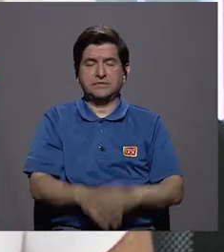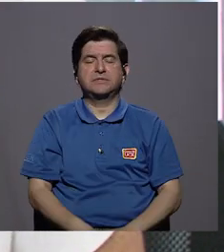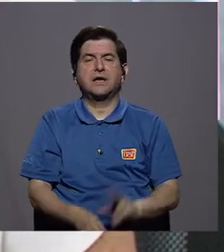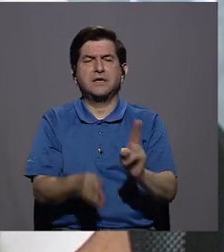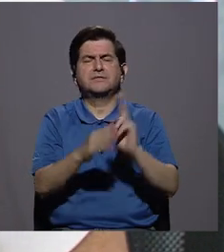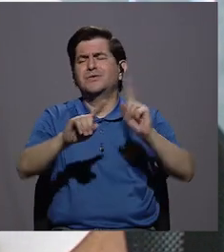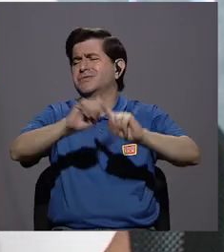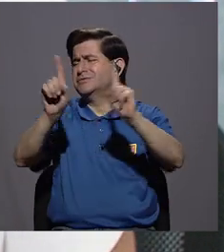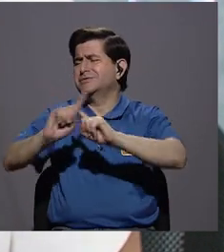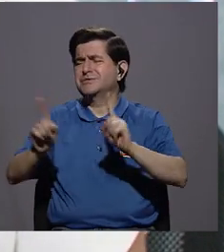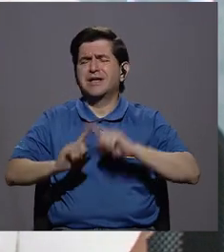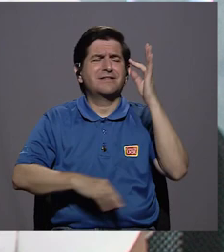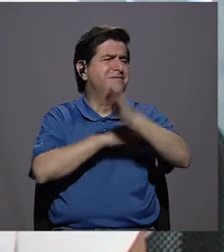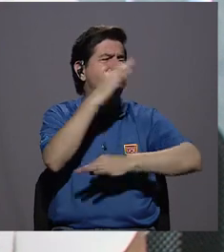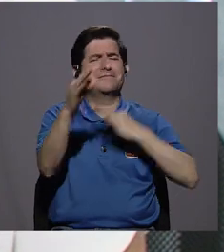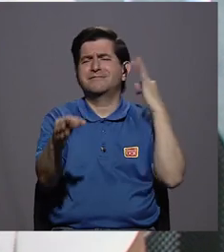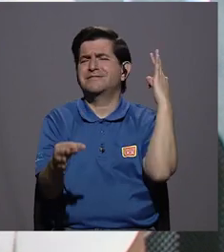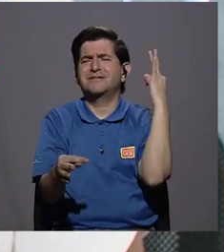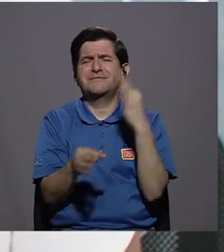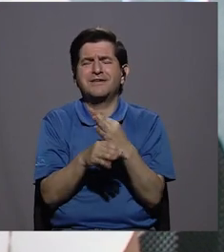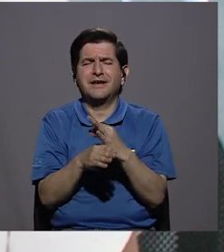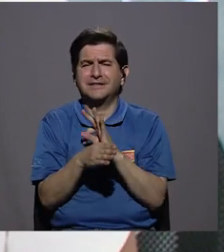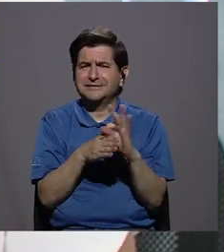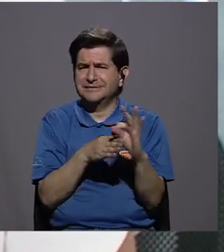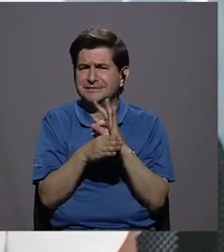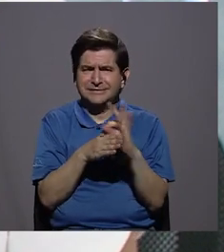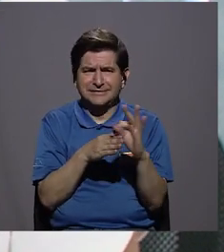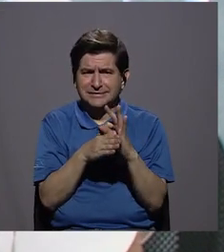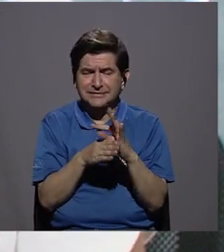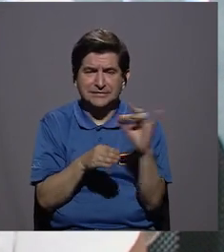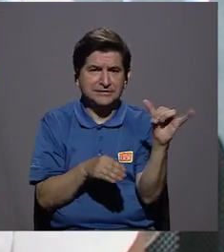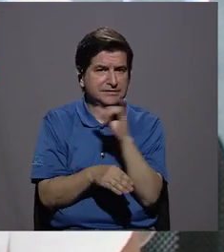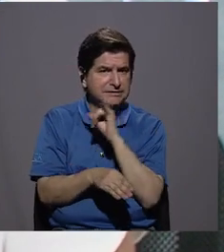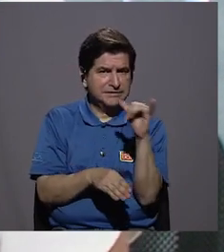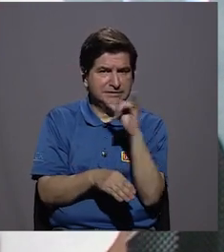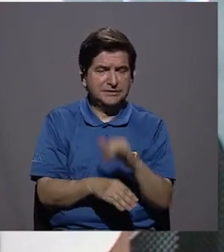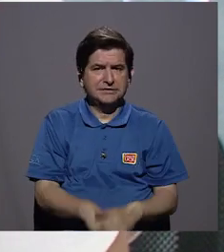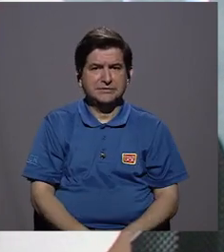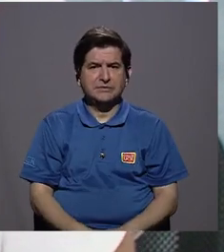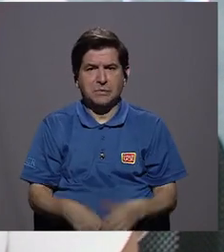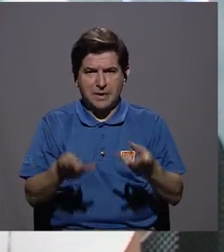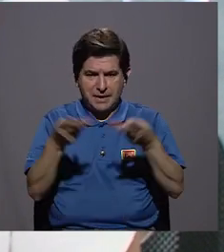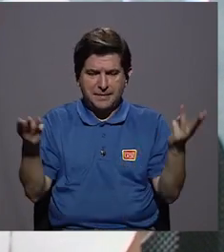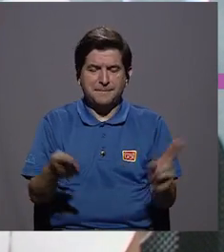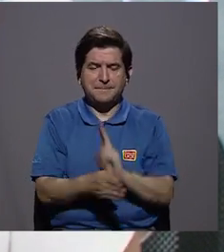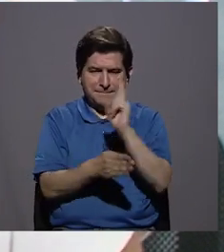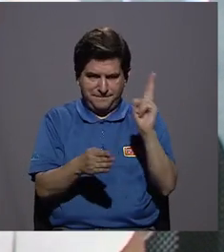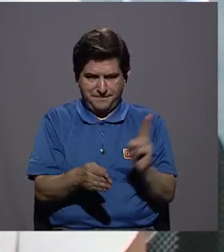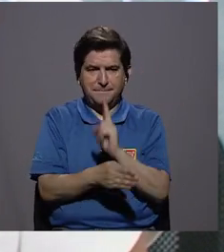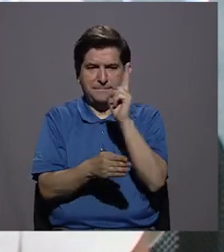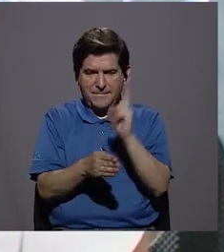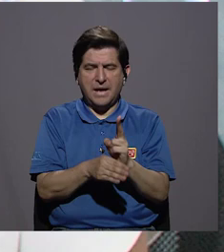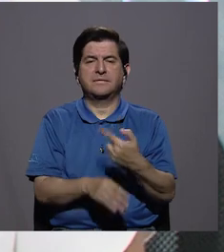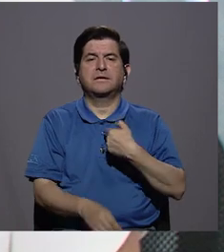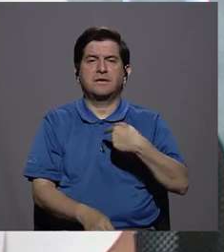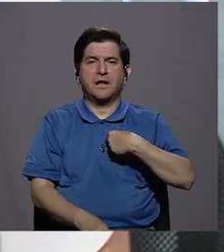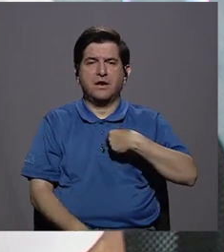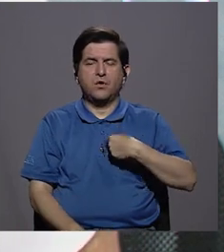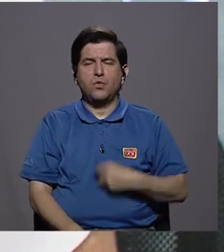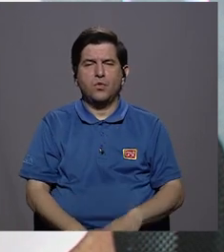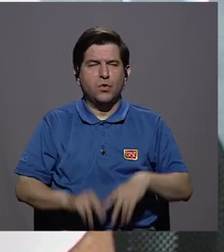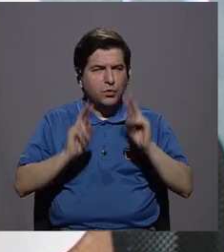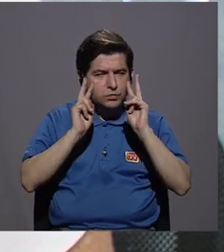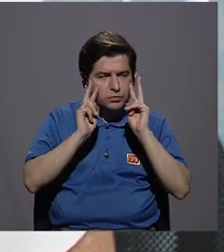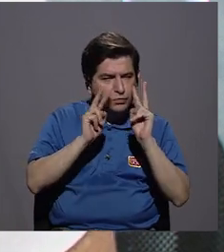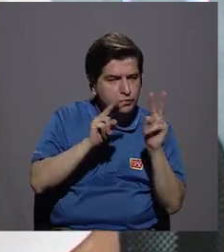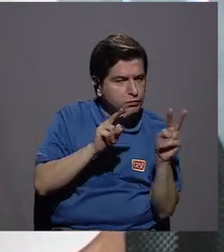una gama infinita de tratamientos y también de materiales que se utilizan. Uno tiene que ser muy